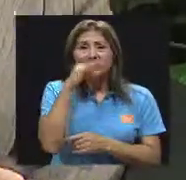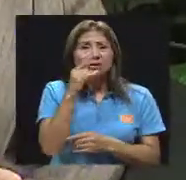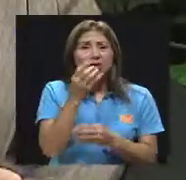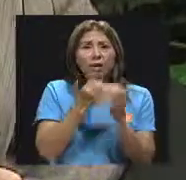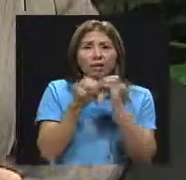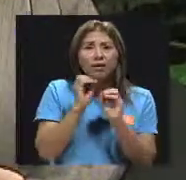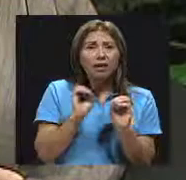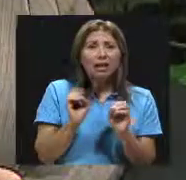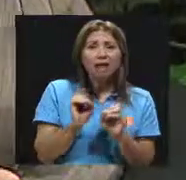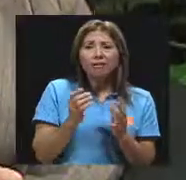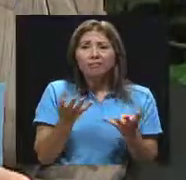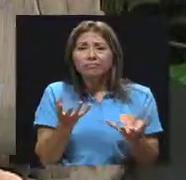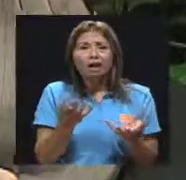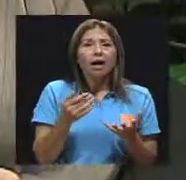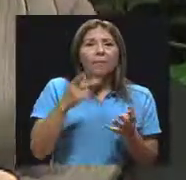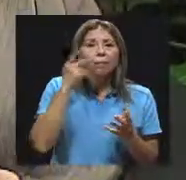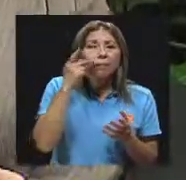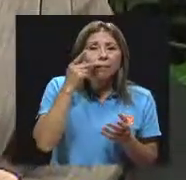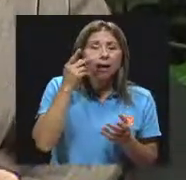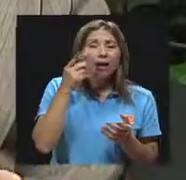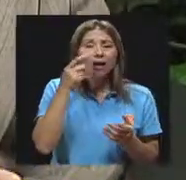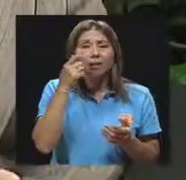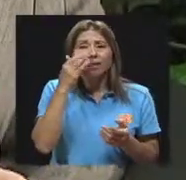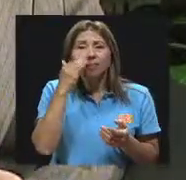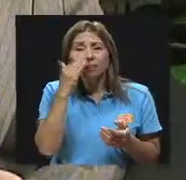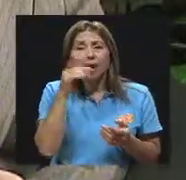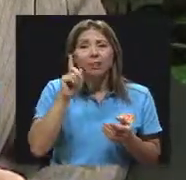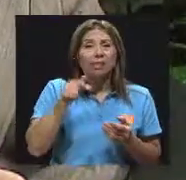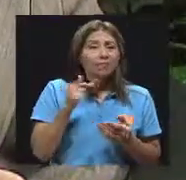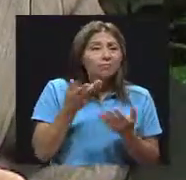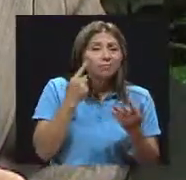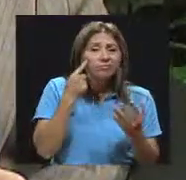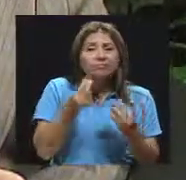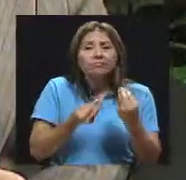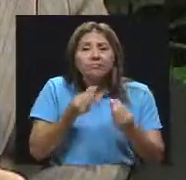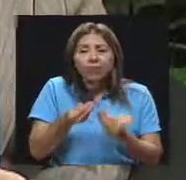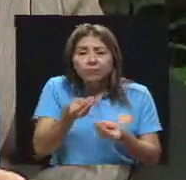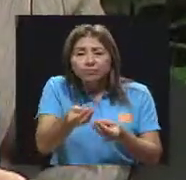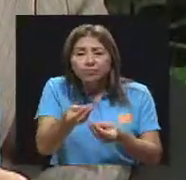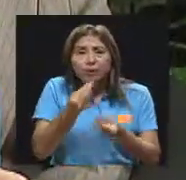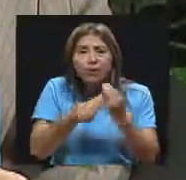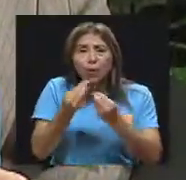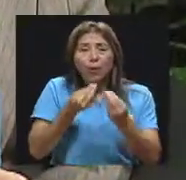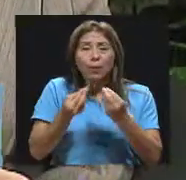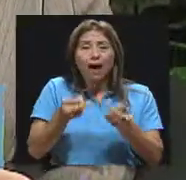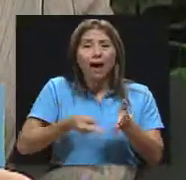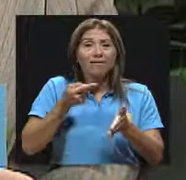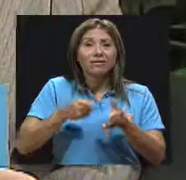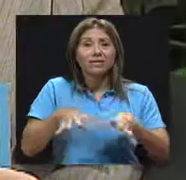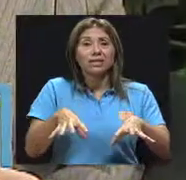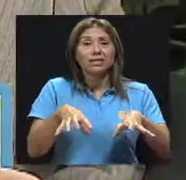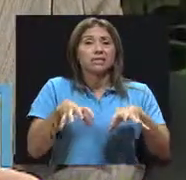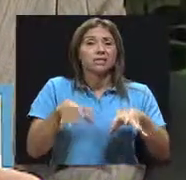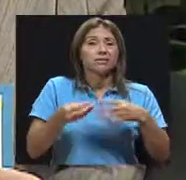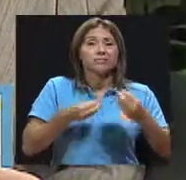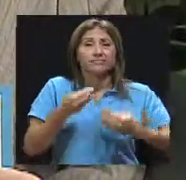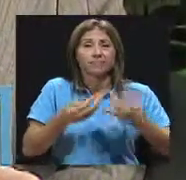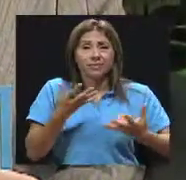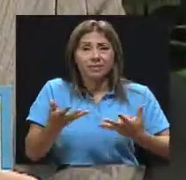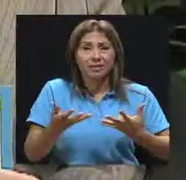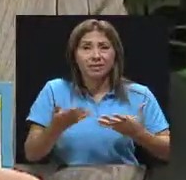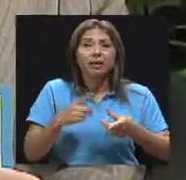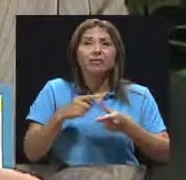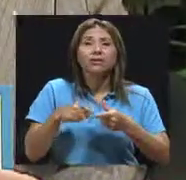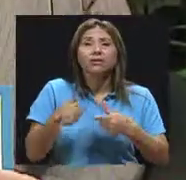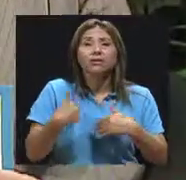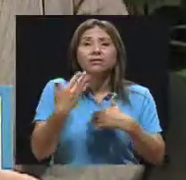los papás y las mamás, que tienen que andar como con avioncito detrás persiguiéndolos, a veces es tanto el estrés que también se saturan de mucha comida estos niños